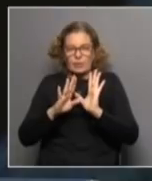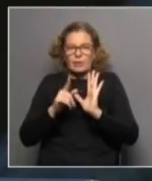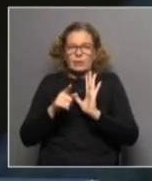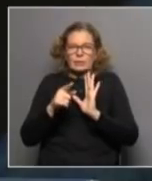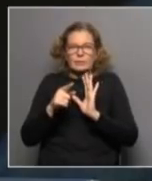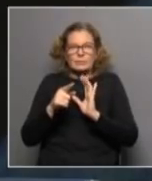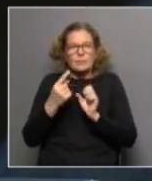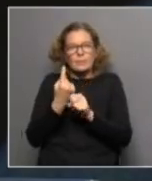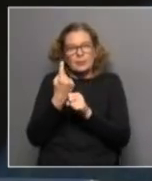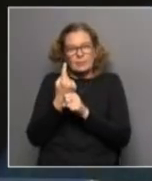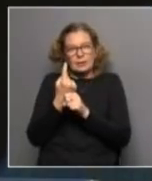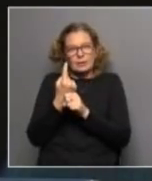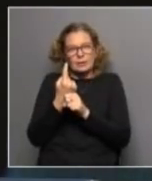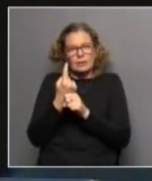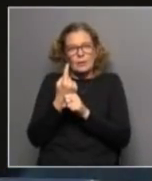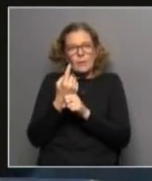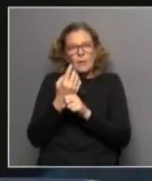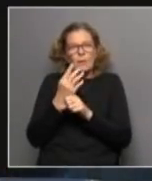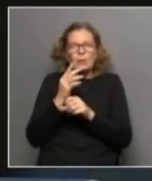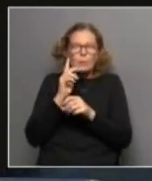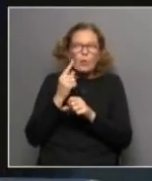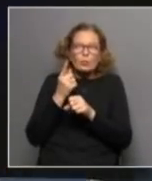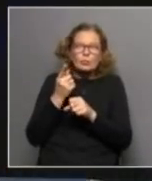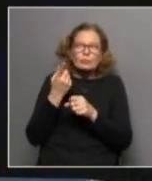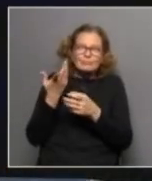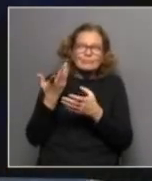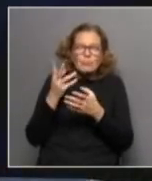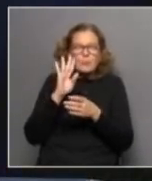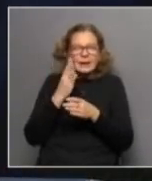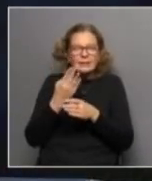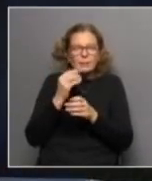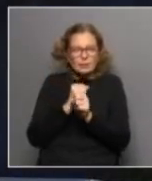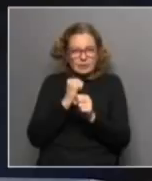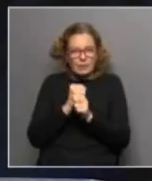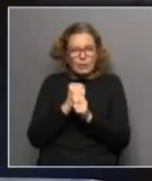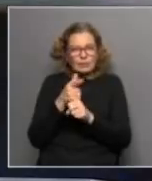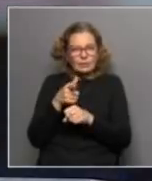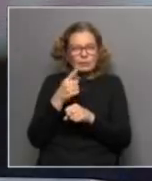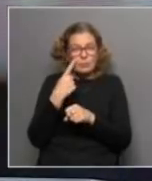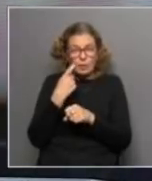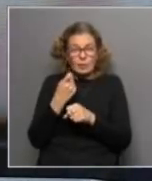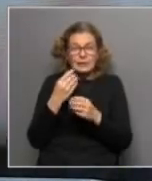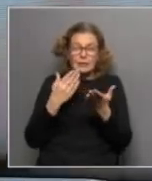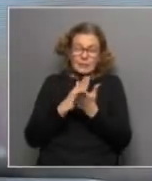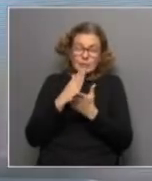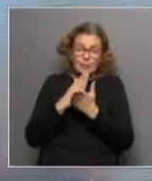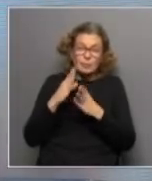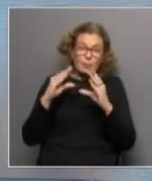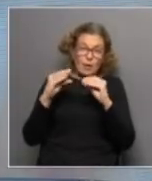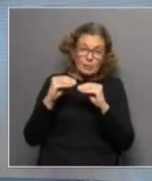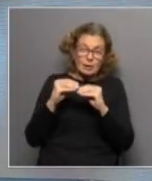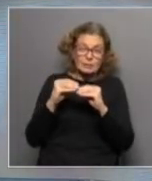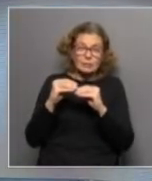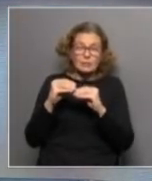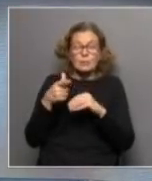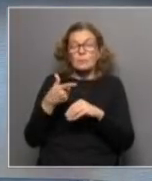Una primera pista viene por el empleo y eso también capaz que resalta un poco algo que venimos como conversando que tiene que ver con que